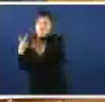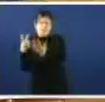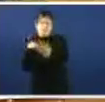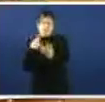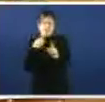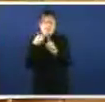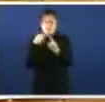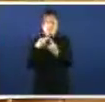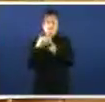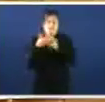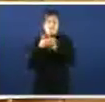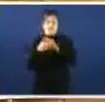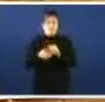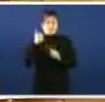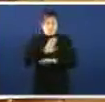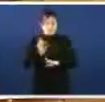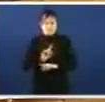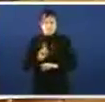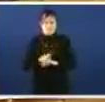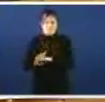máis dos